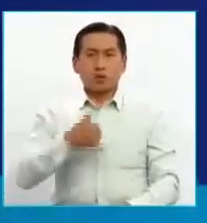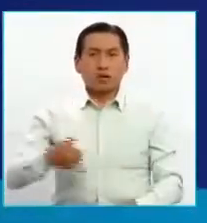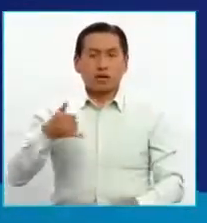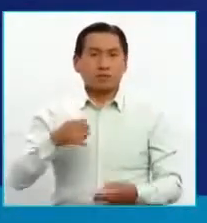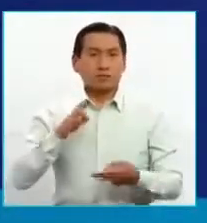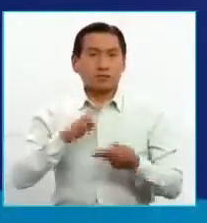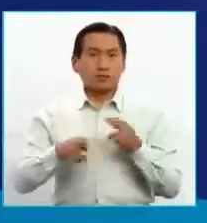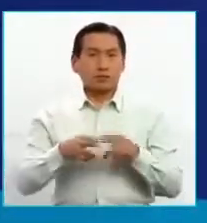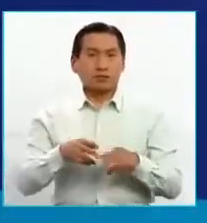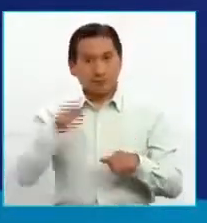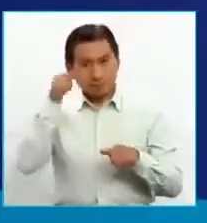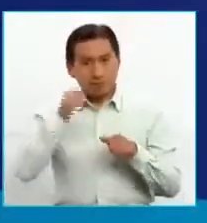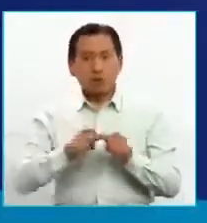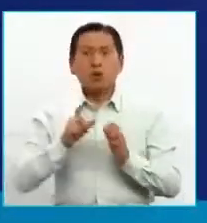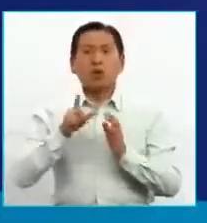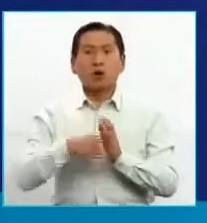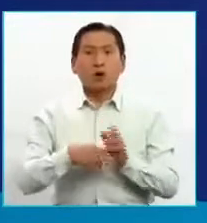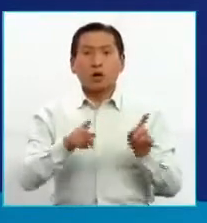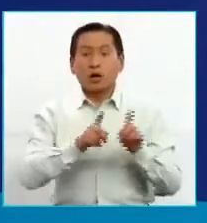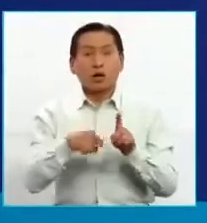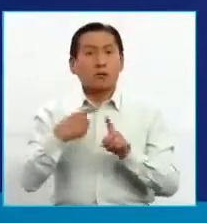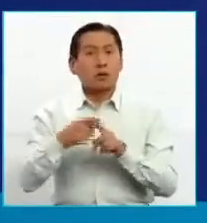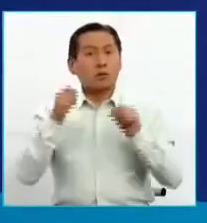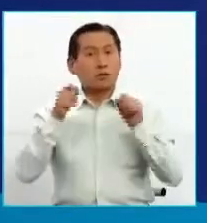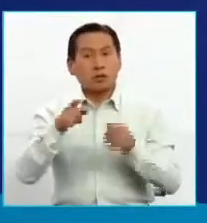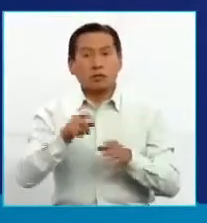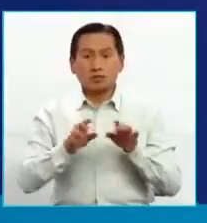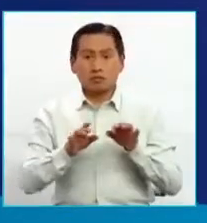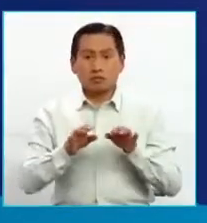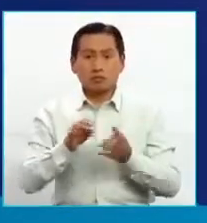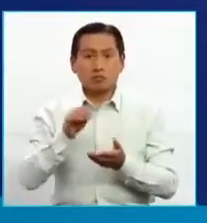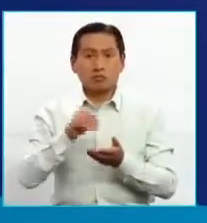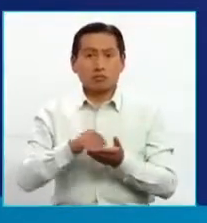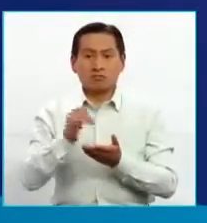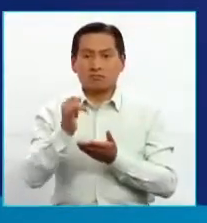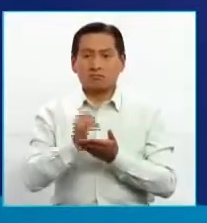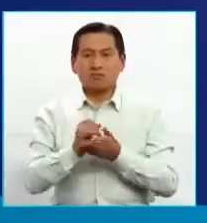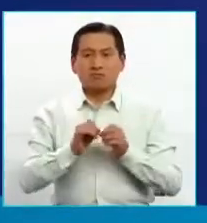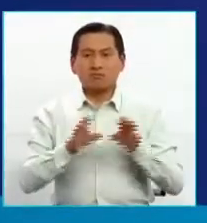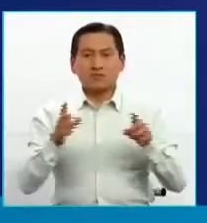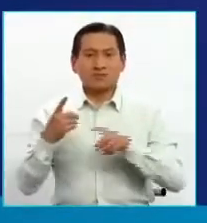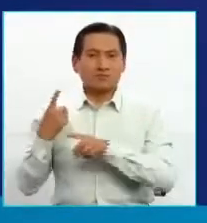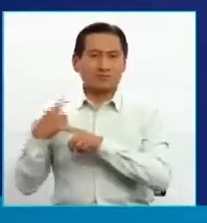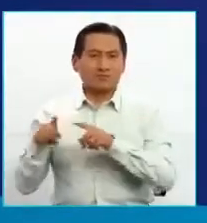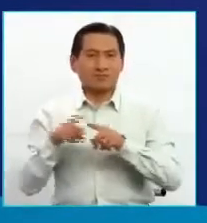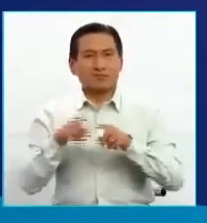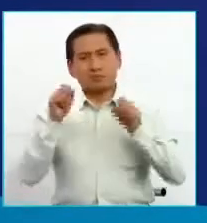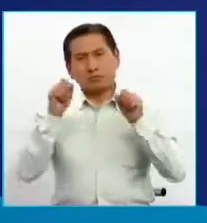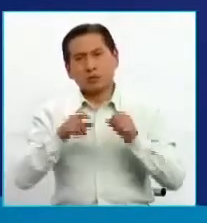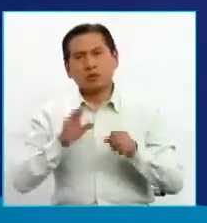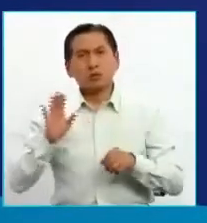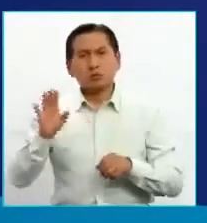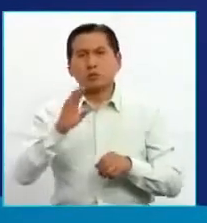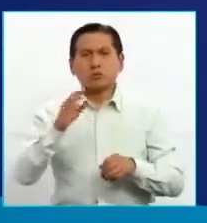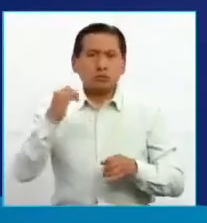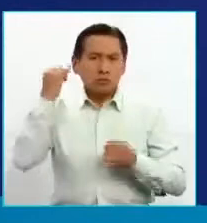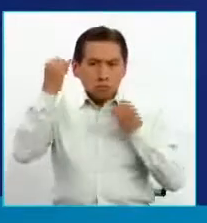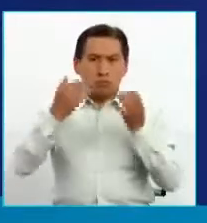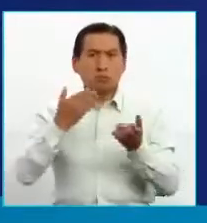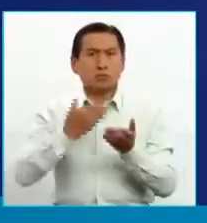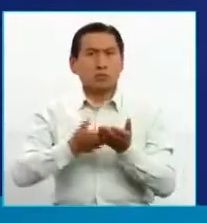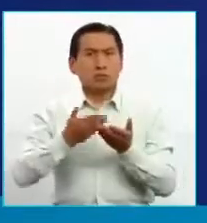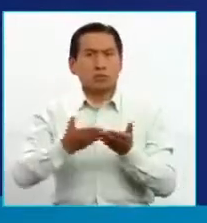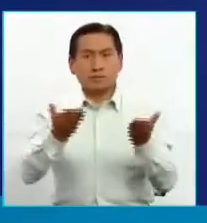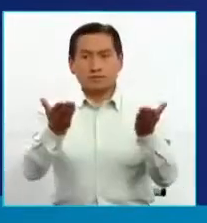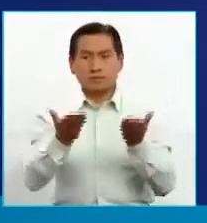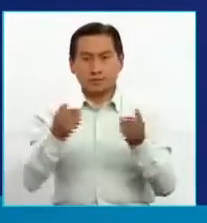luego le vamos a recordar, y también que puede directamente escribirnos a través de nuestras plataformas virtuales para compartir cualquiera de las propuestas que quiera hacer